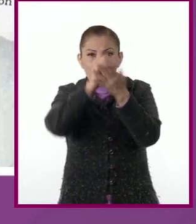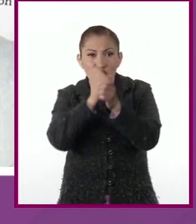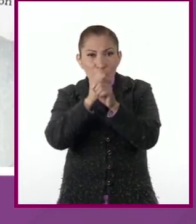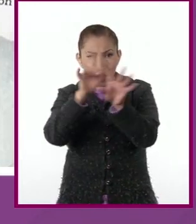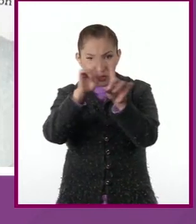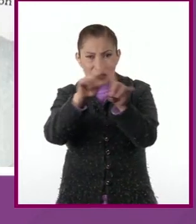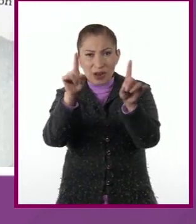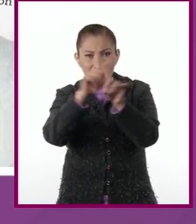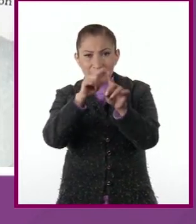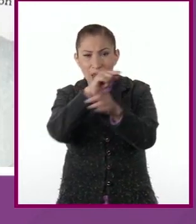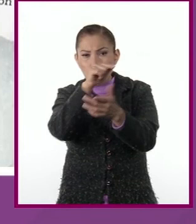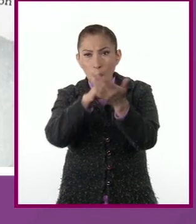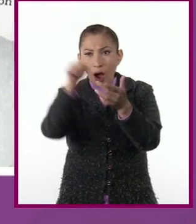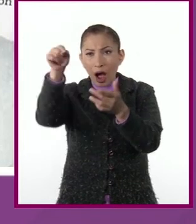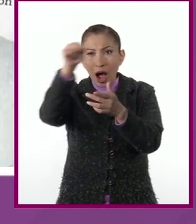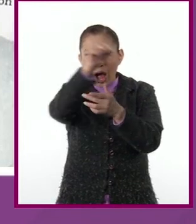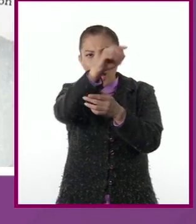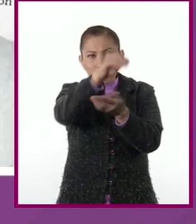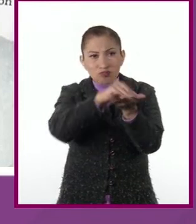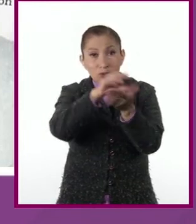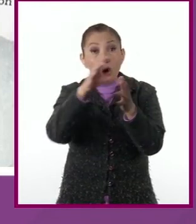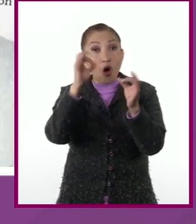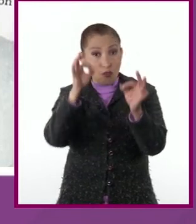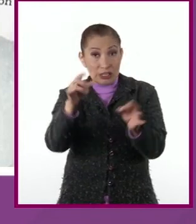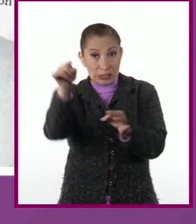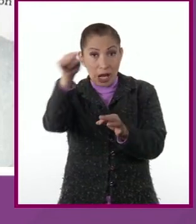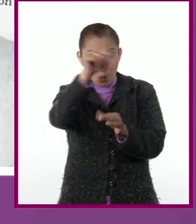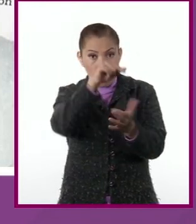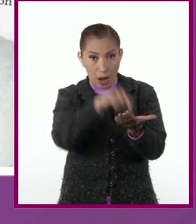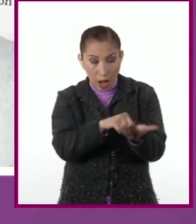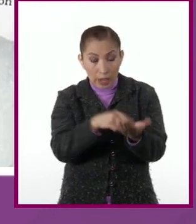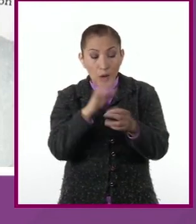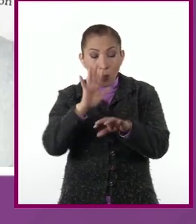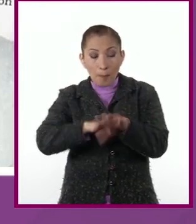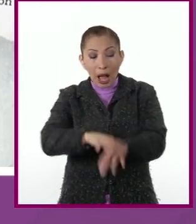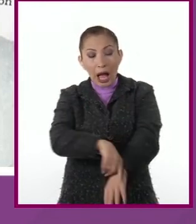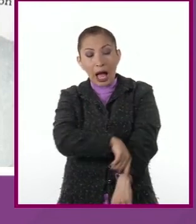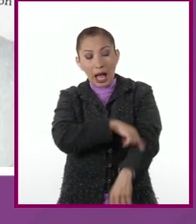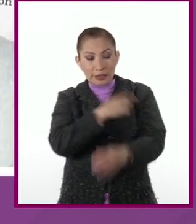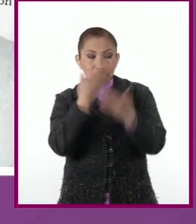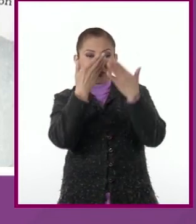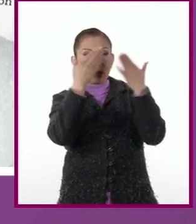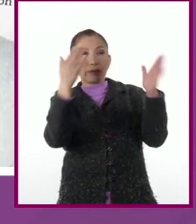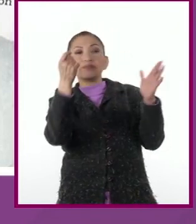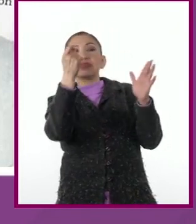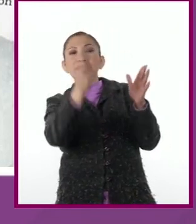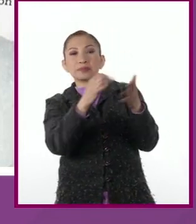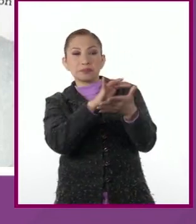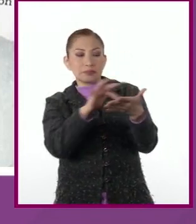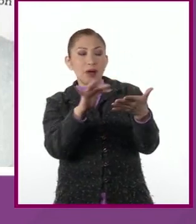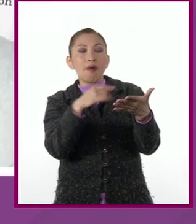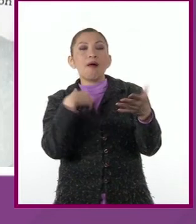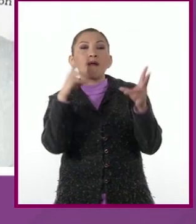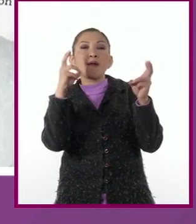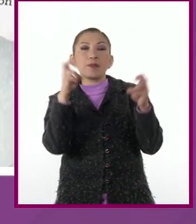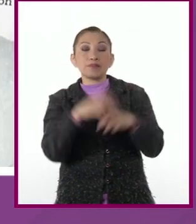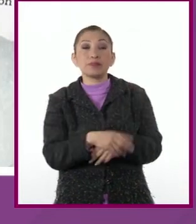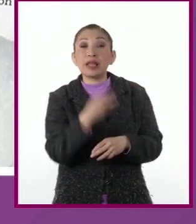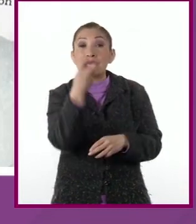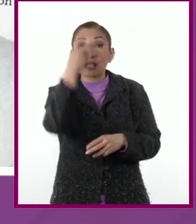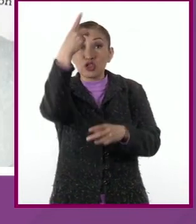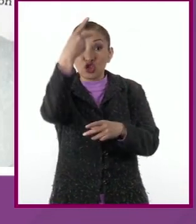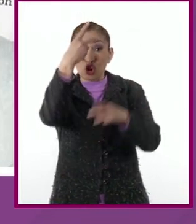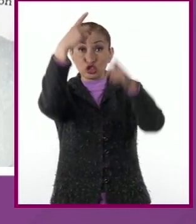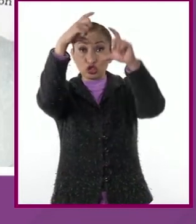diferentes organismos de información oficiales, logrando ampliar el panorama del lector. Estas